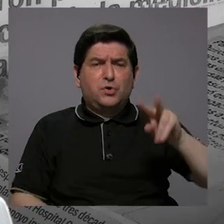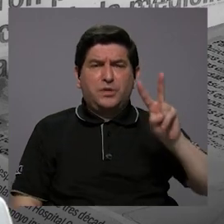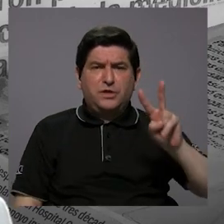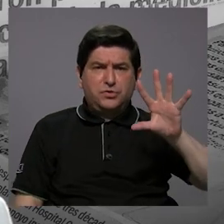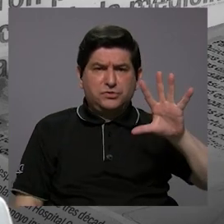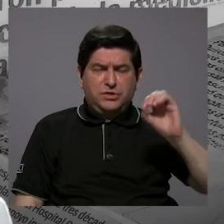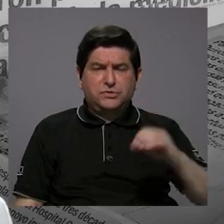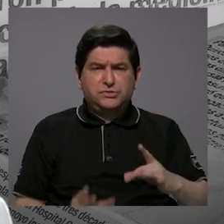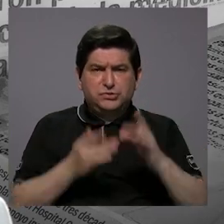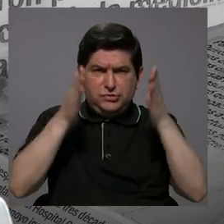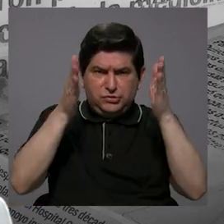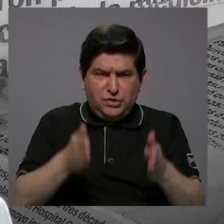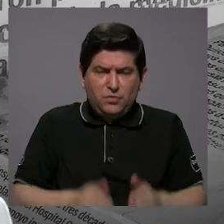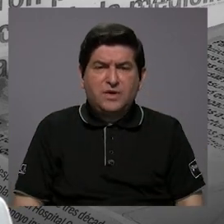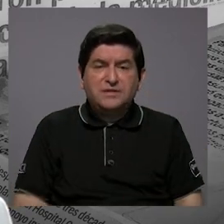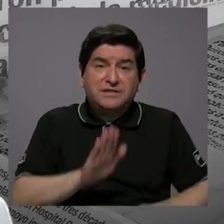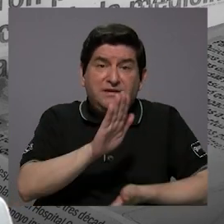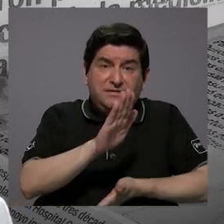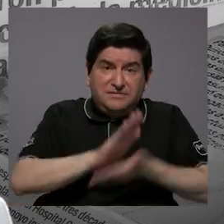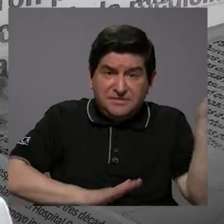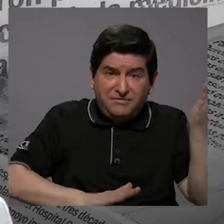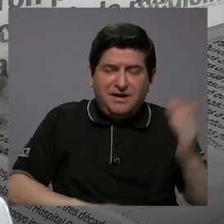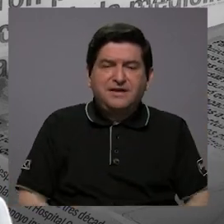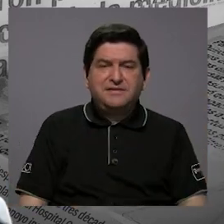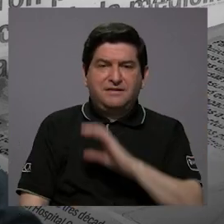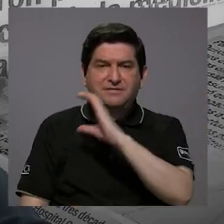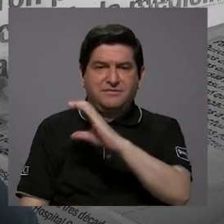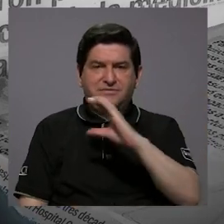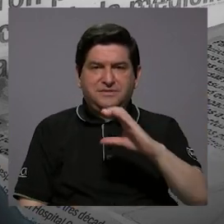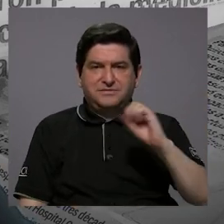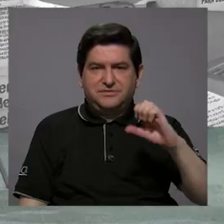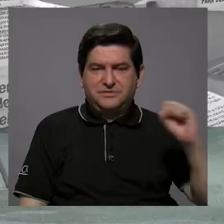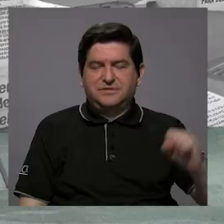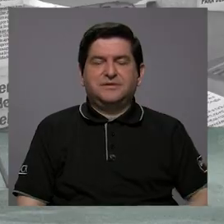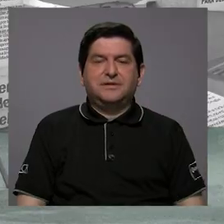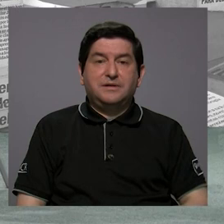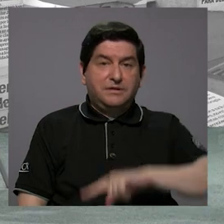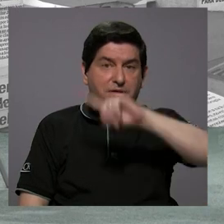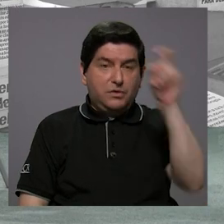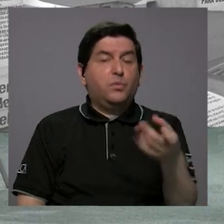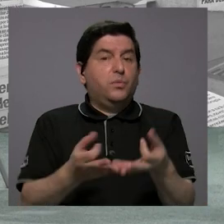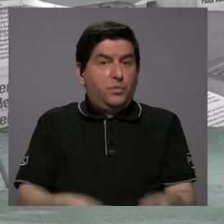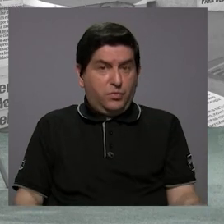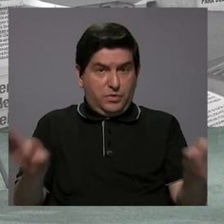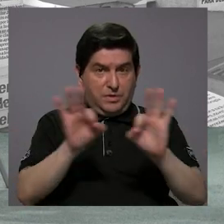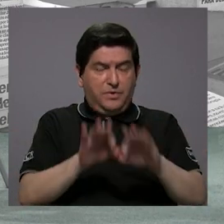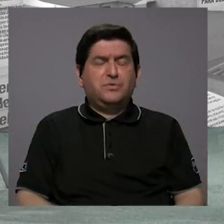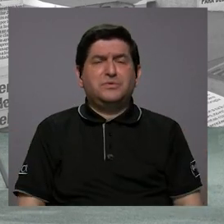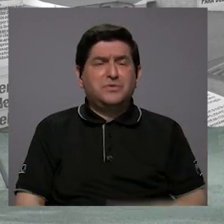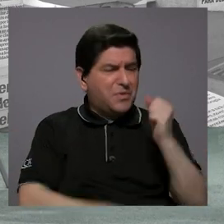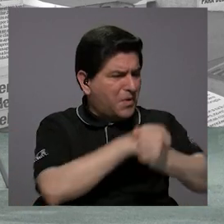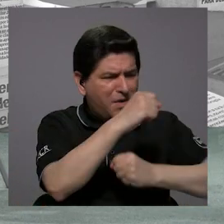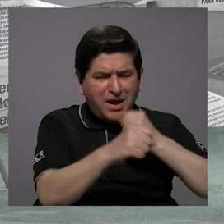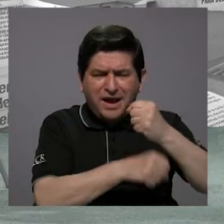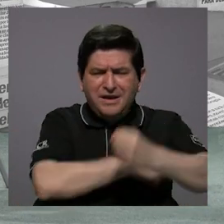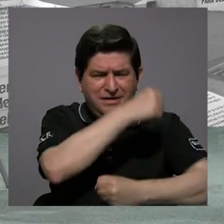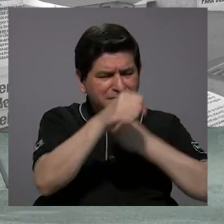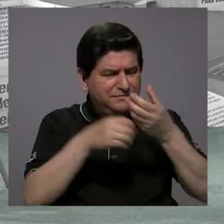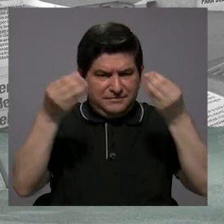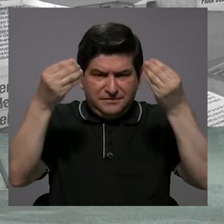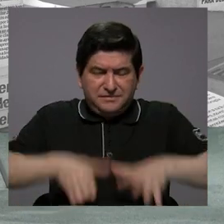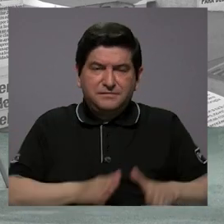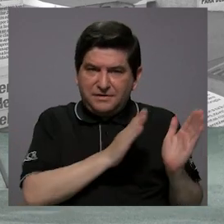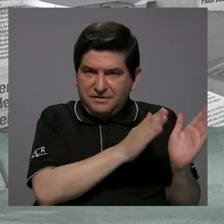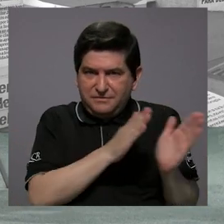especialistas hayan dejado la caja del seguro? Sí, una pregunta importantísima. Son cientos de años de pérdida de información,